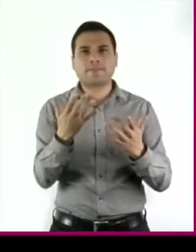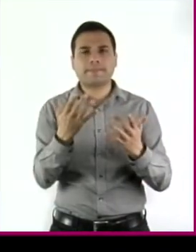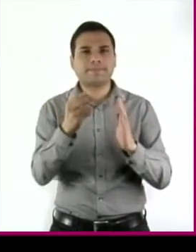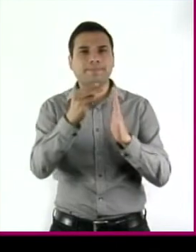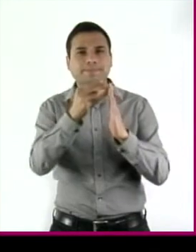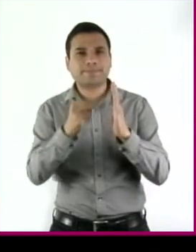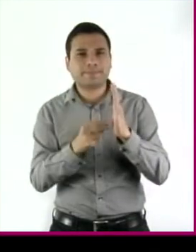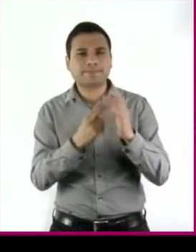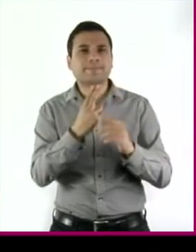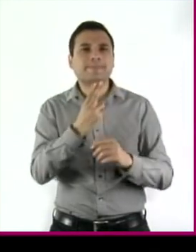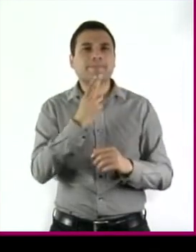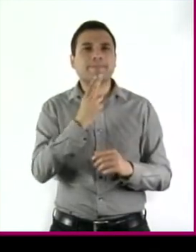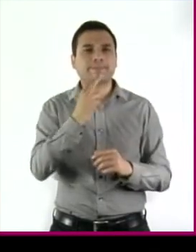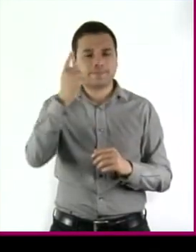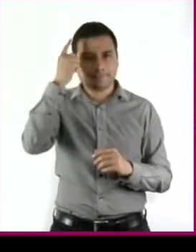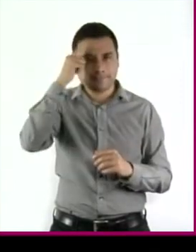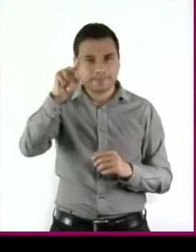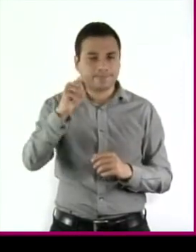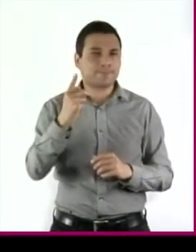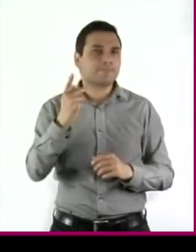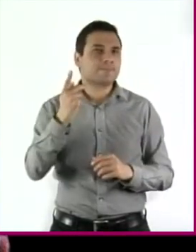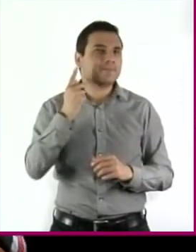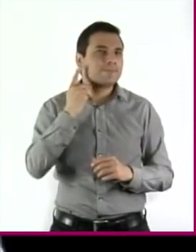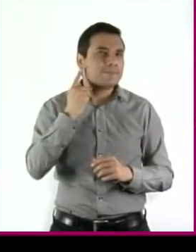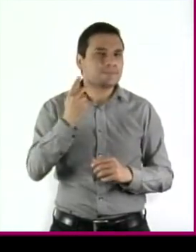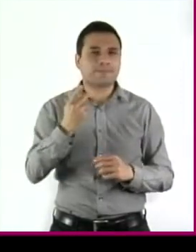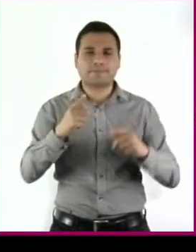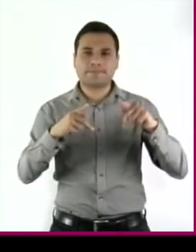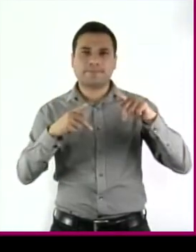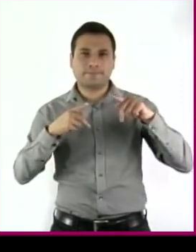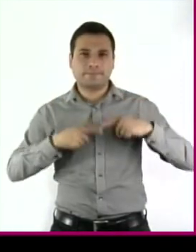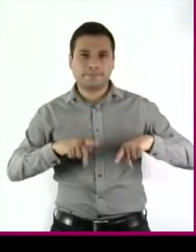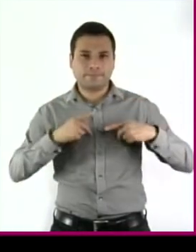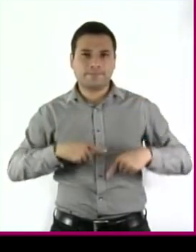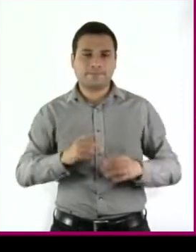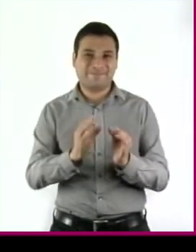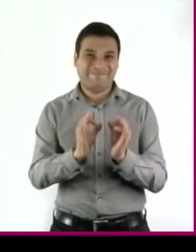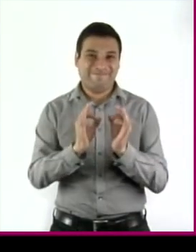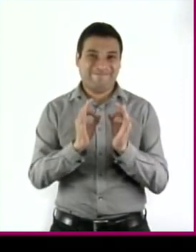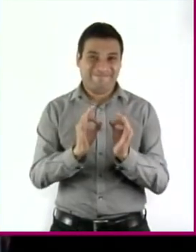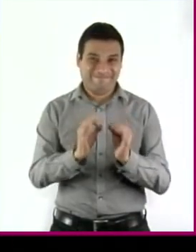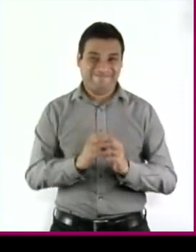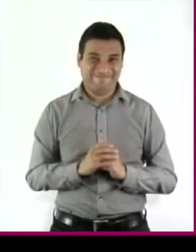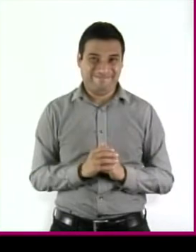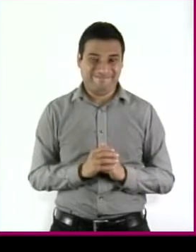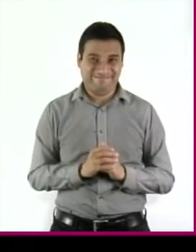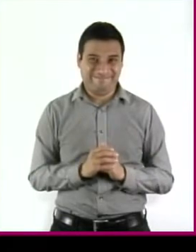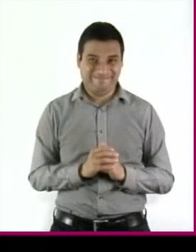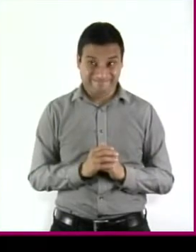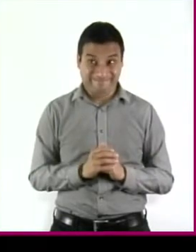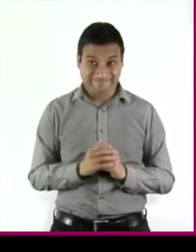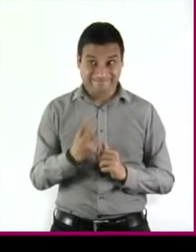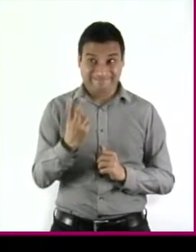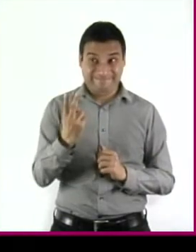sociales de producción y su legitimación por medio del recurso a la autoridad.